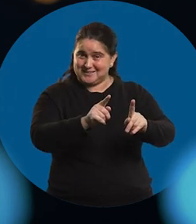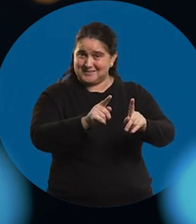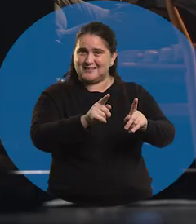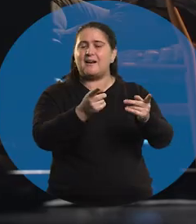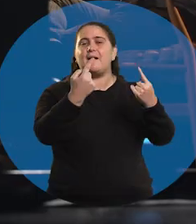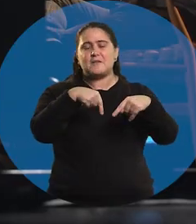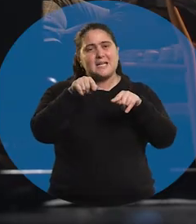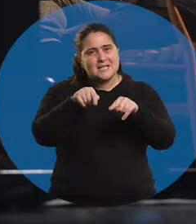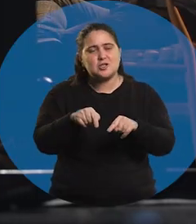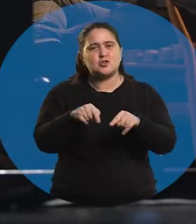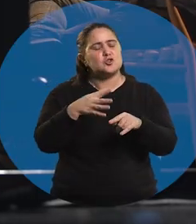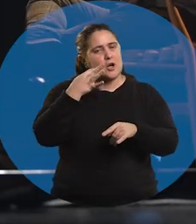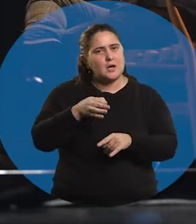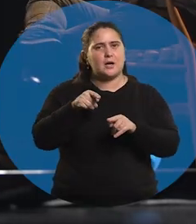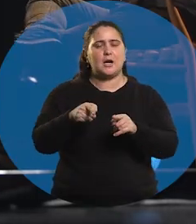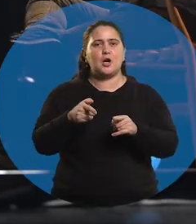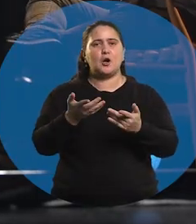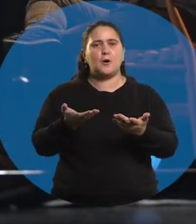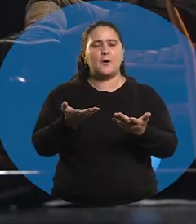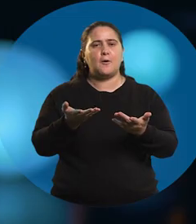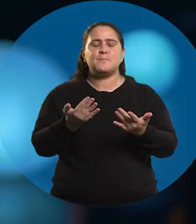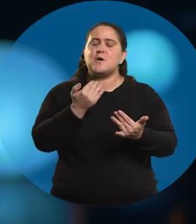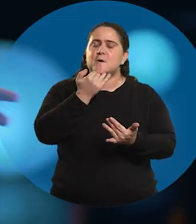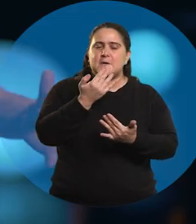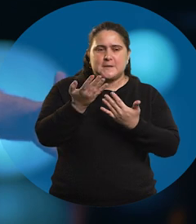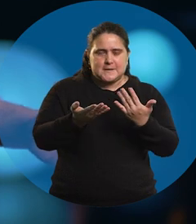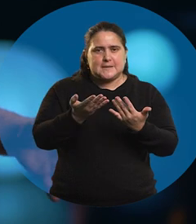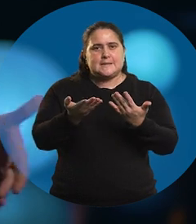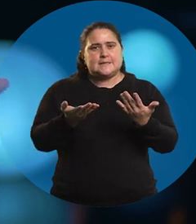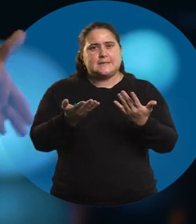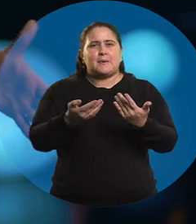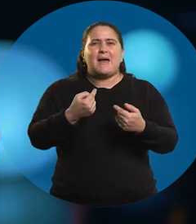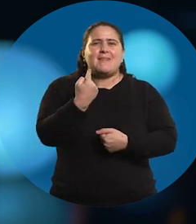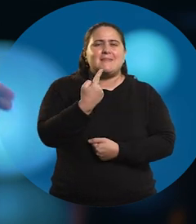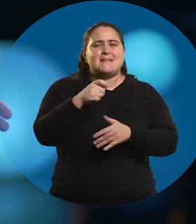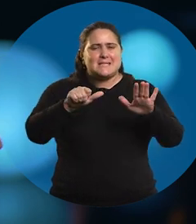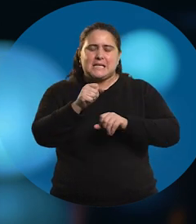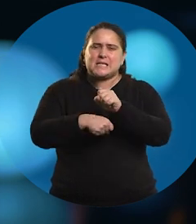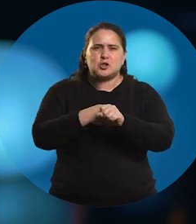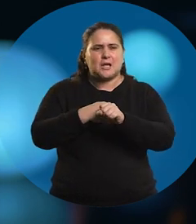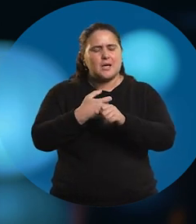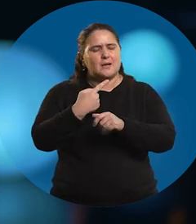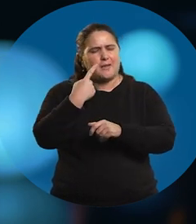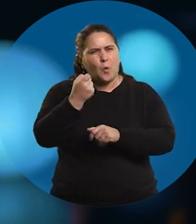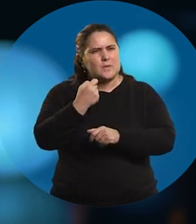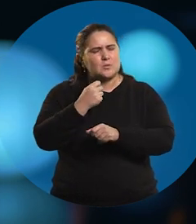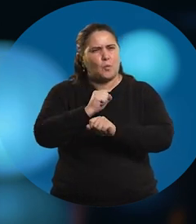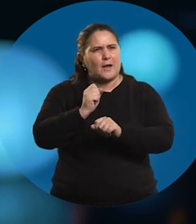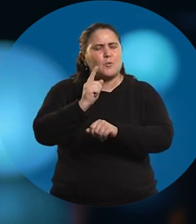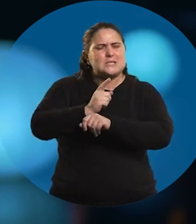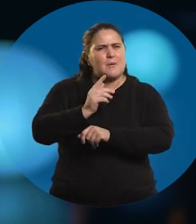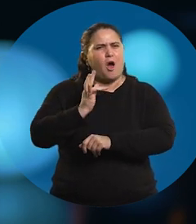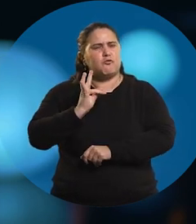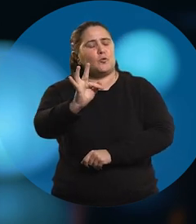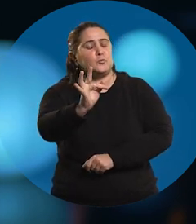feliz. Entonces esas cosas creo que... No sé si a los 16 años los chiquilines están preparados para tomar la decisión